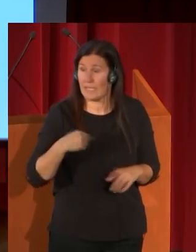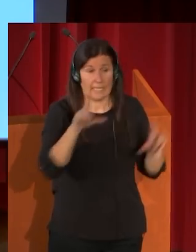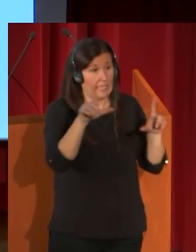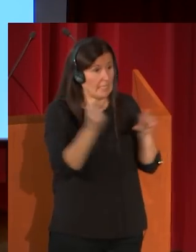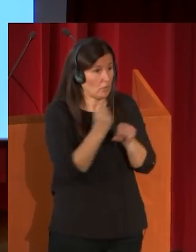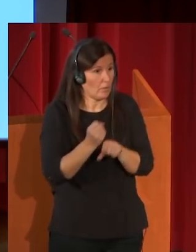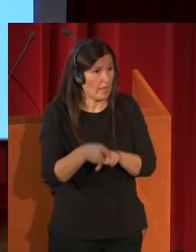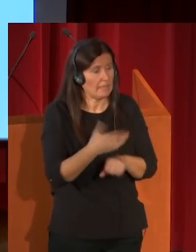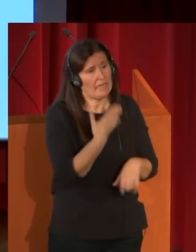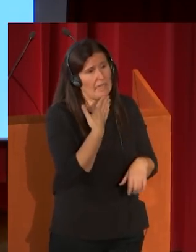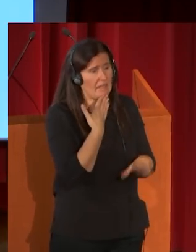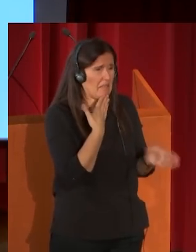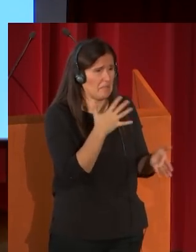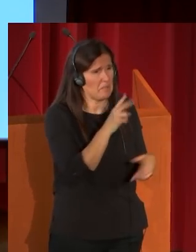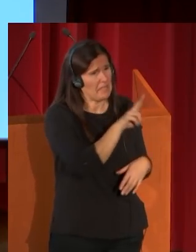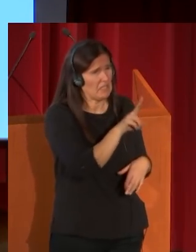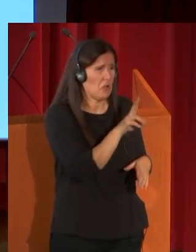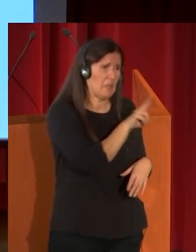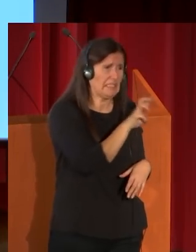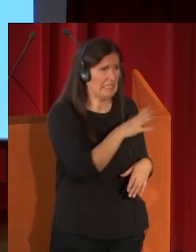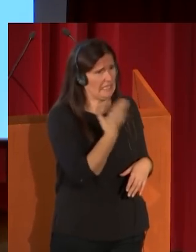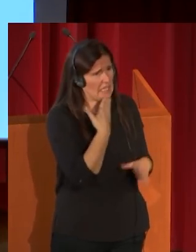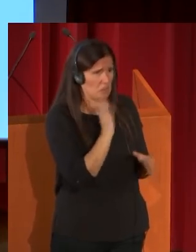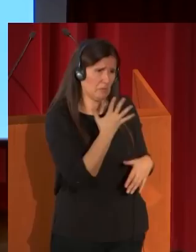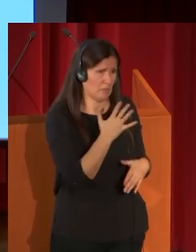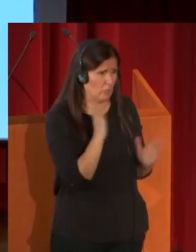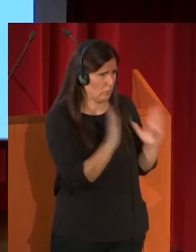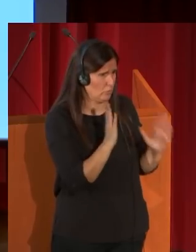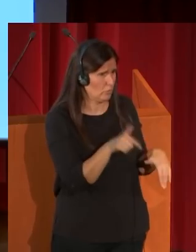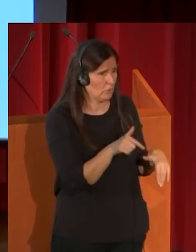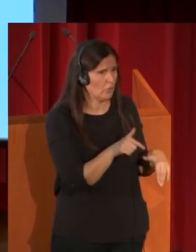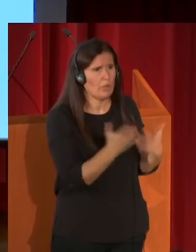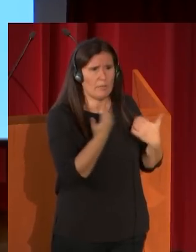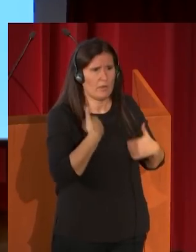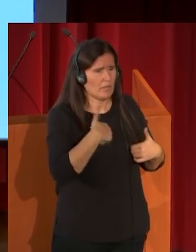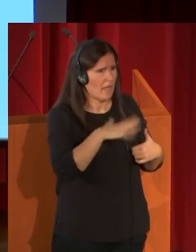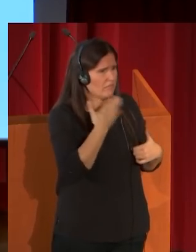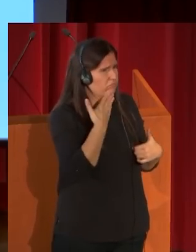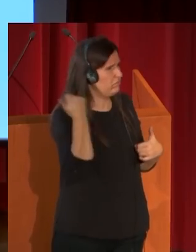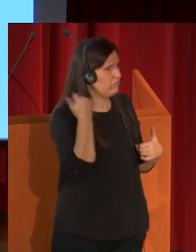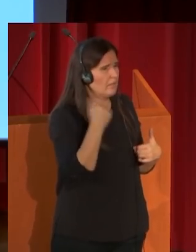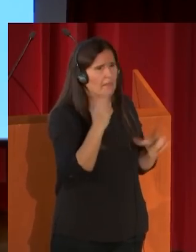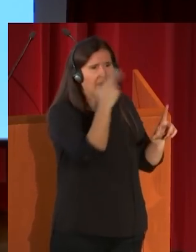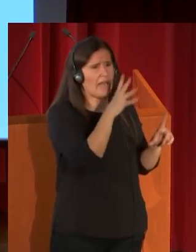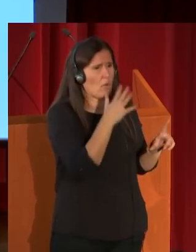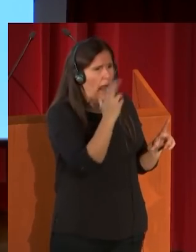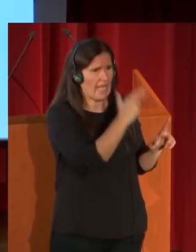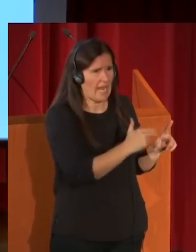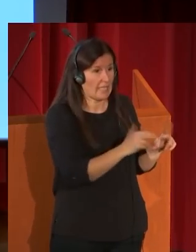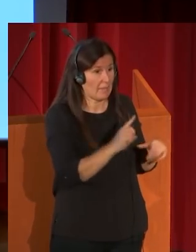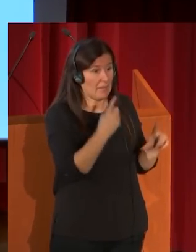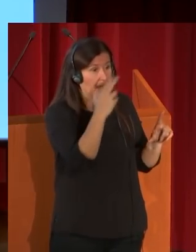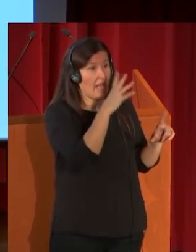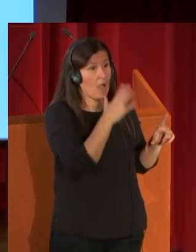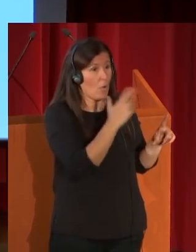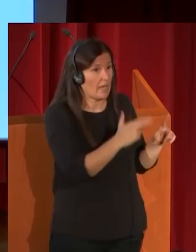tiene apenas 22, 23 años, pero ya es un maestro de la acuarela. Ya esta primera acuarela que hace